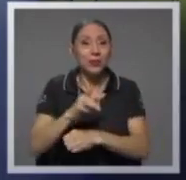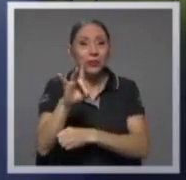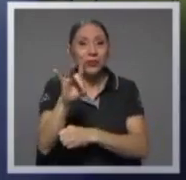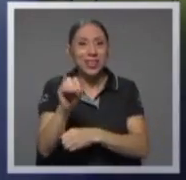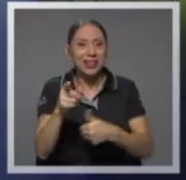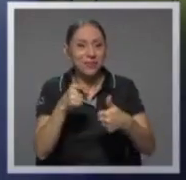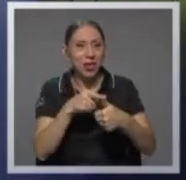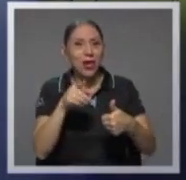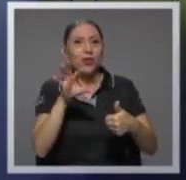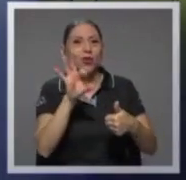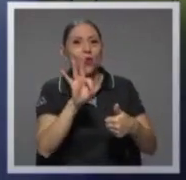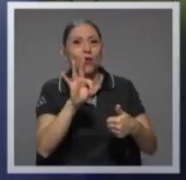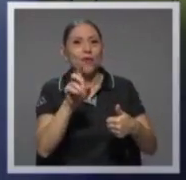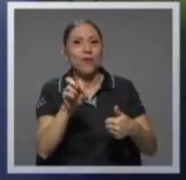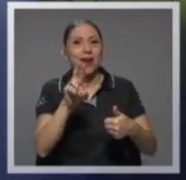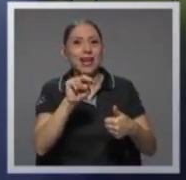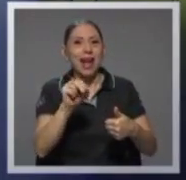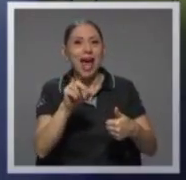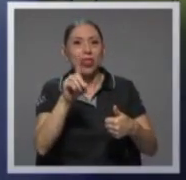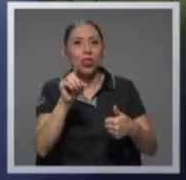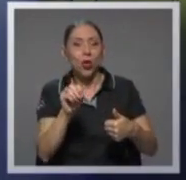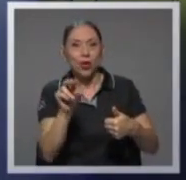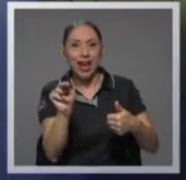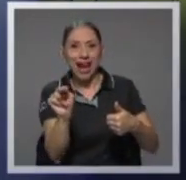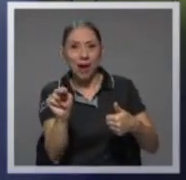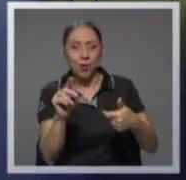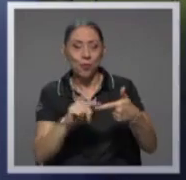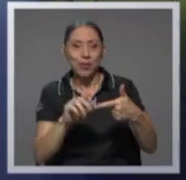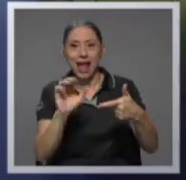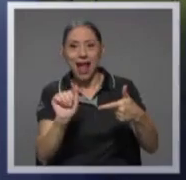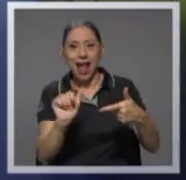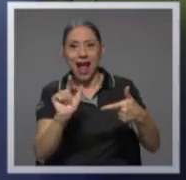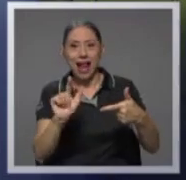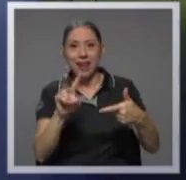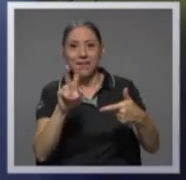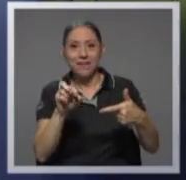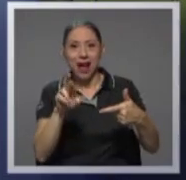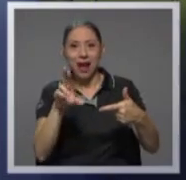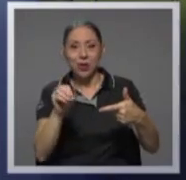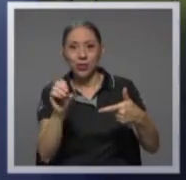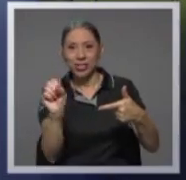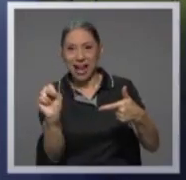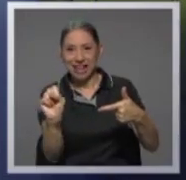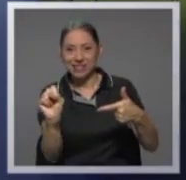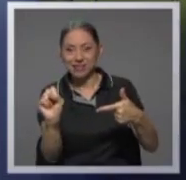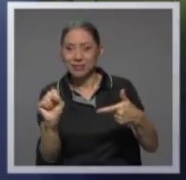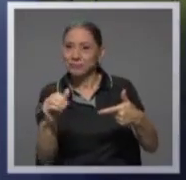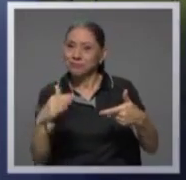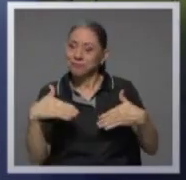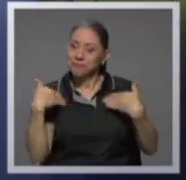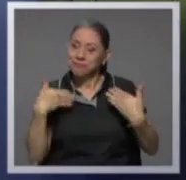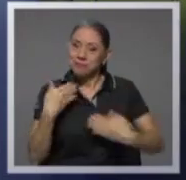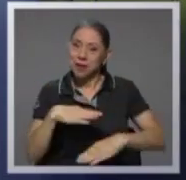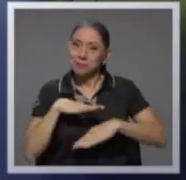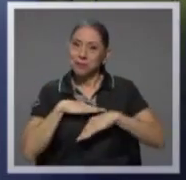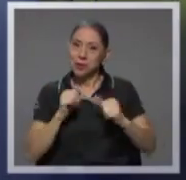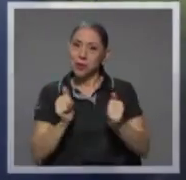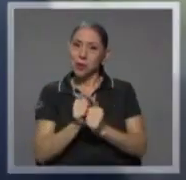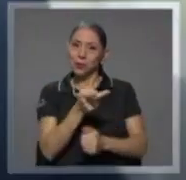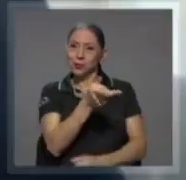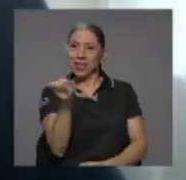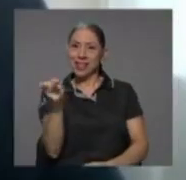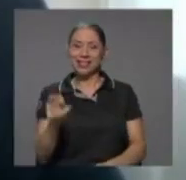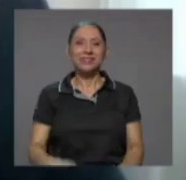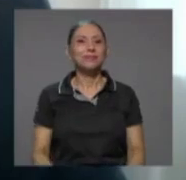don Álvaro Salas encantado de estar también con ustedes y como como bien lo señalas Juan